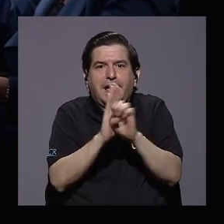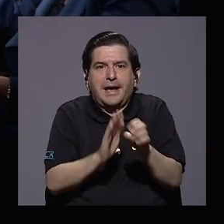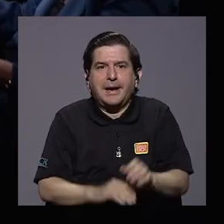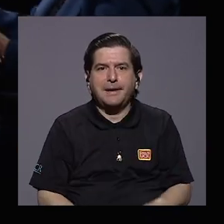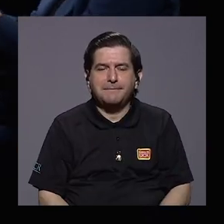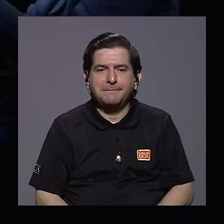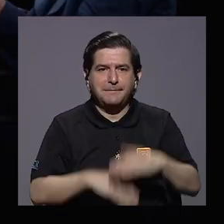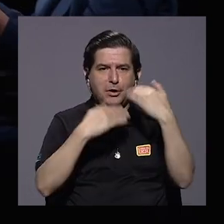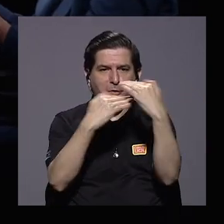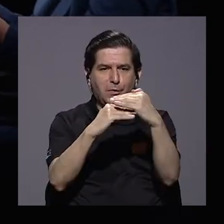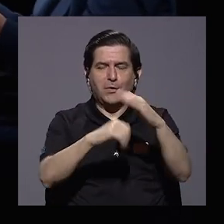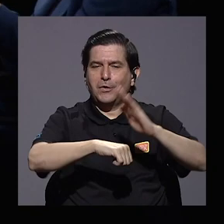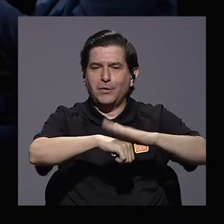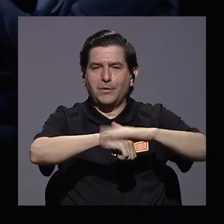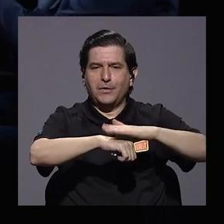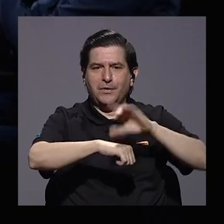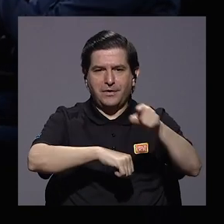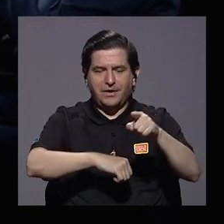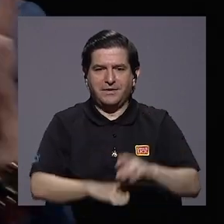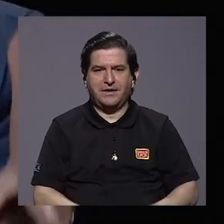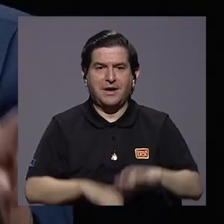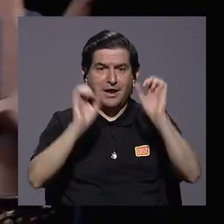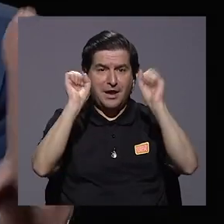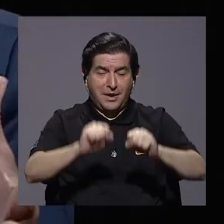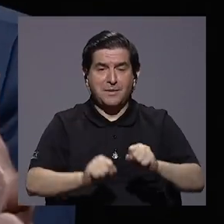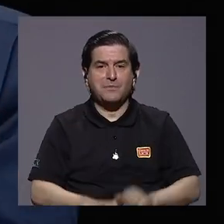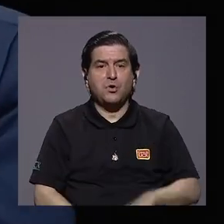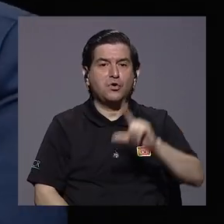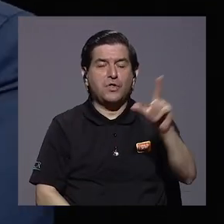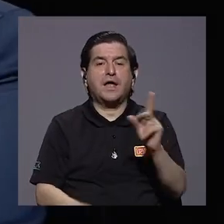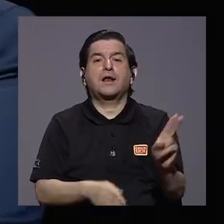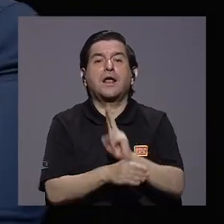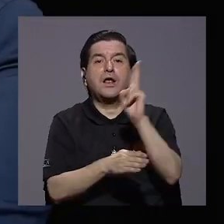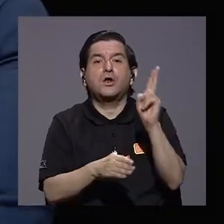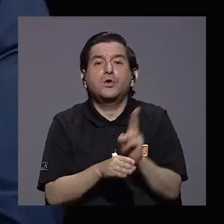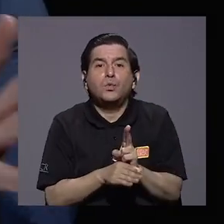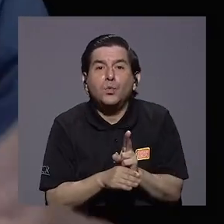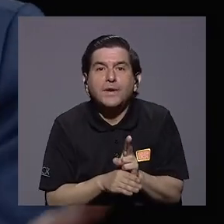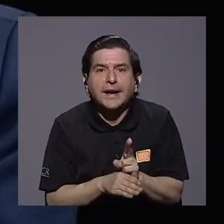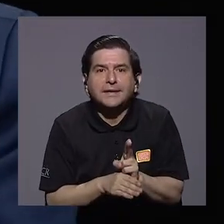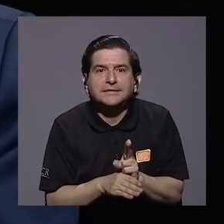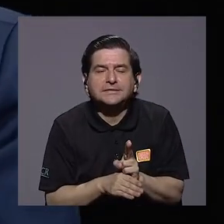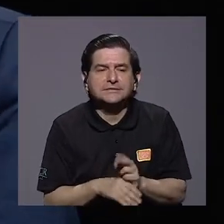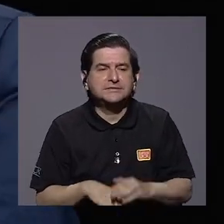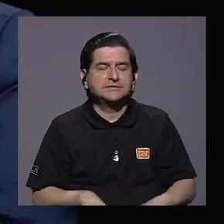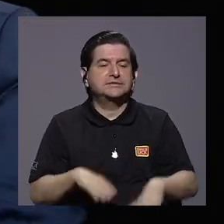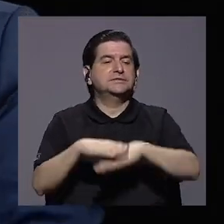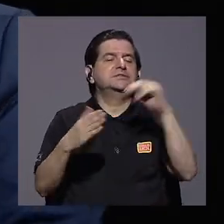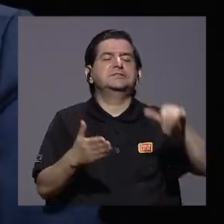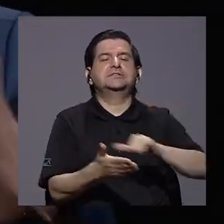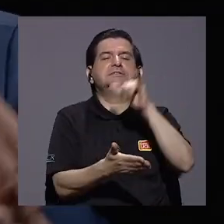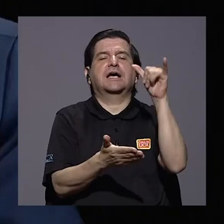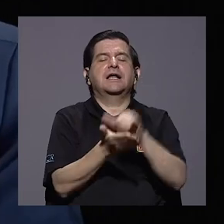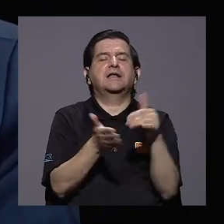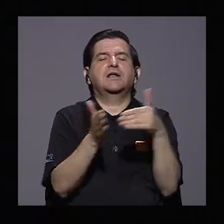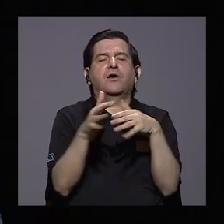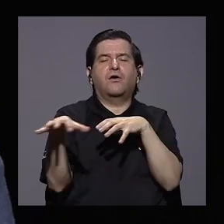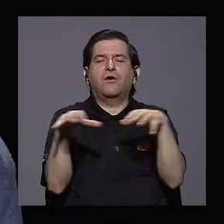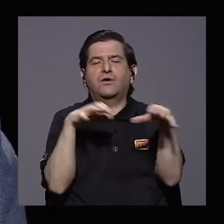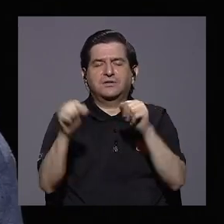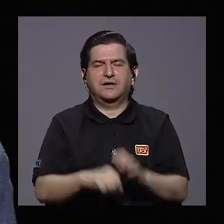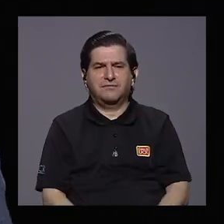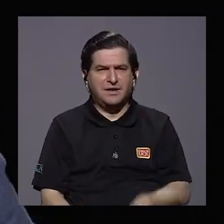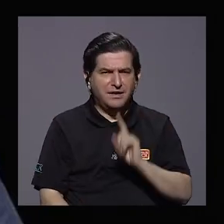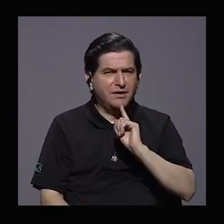restricción que no permitieron que se gozara ese lunes para poder salir de San José y reactivar un poco esos